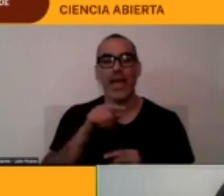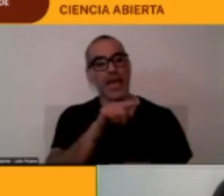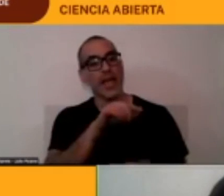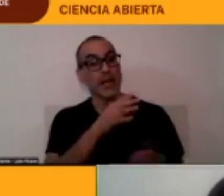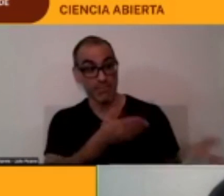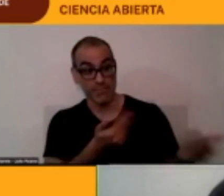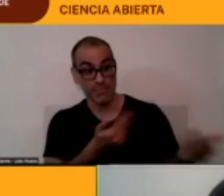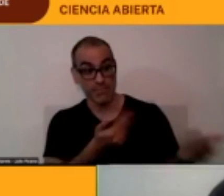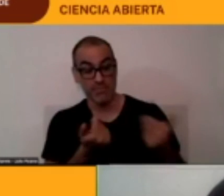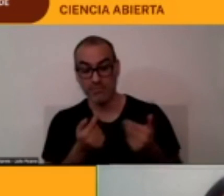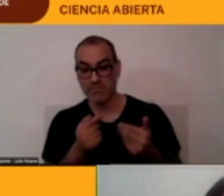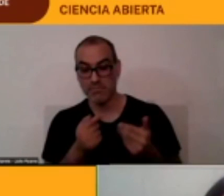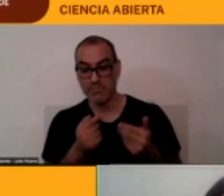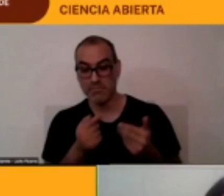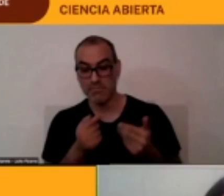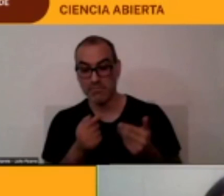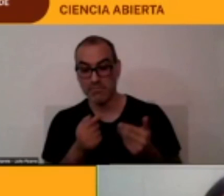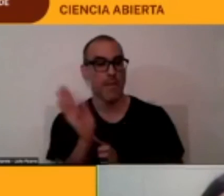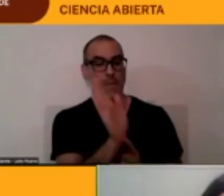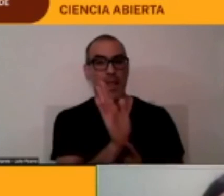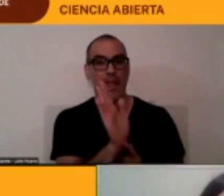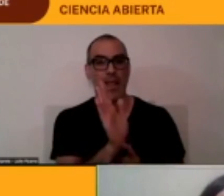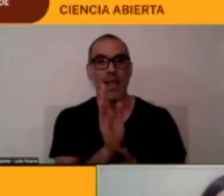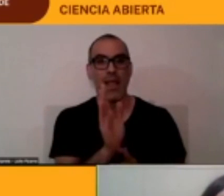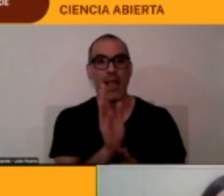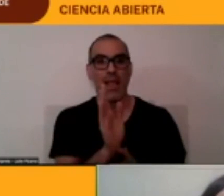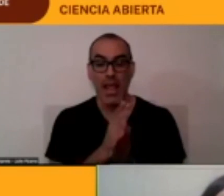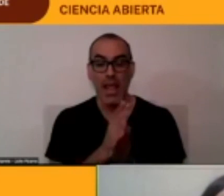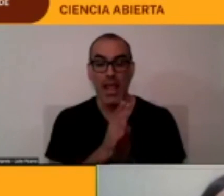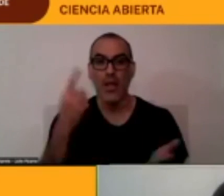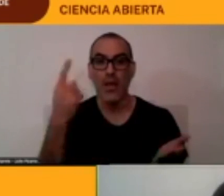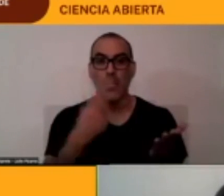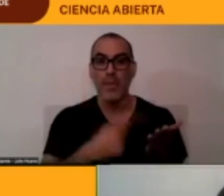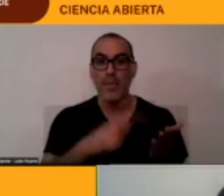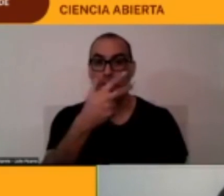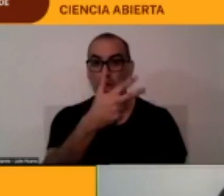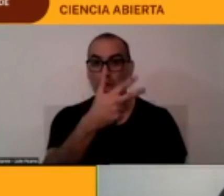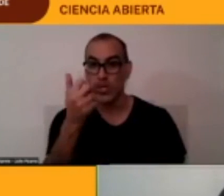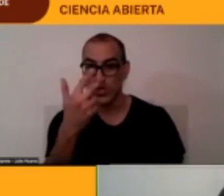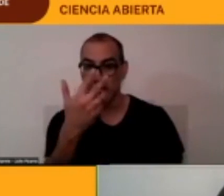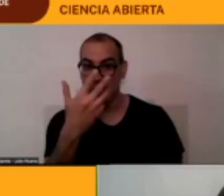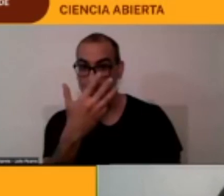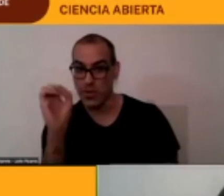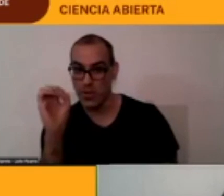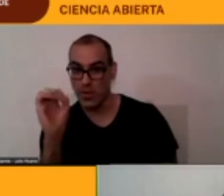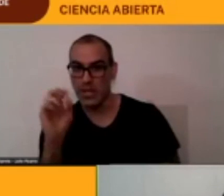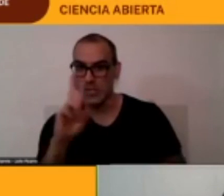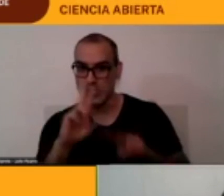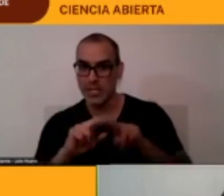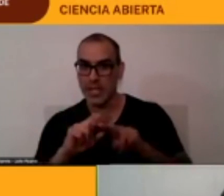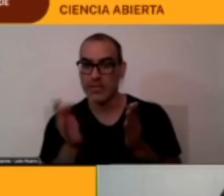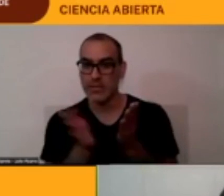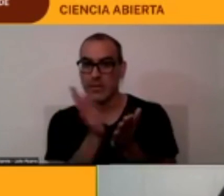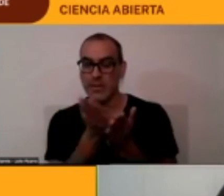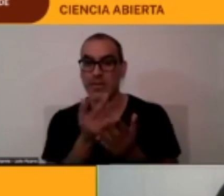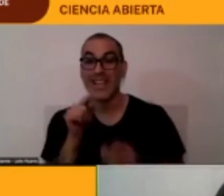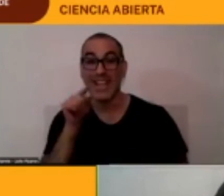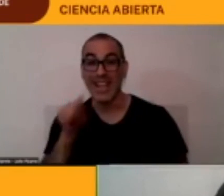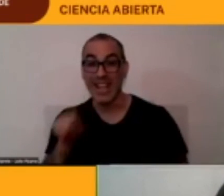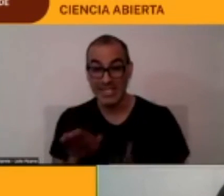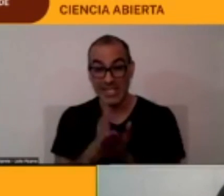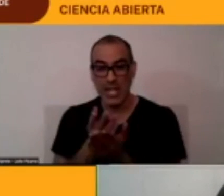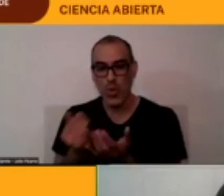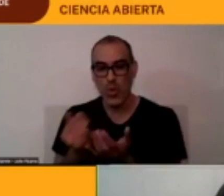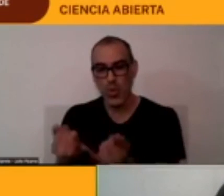y ya me lo entregaban y me decían acá está su teclito me decían ese libro contiene la información de los